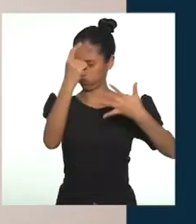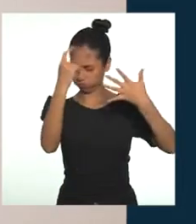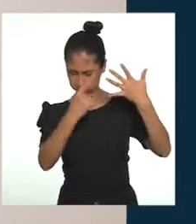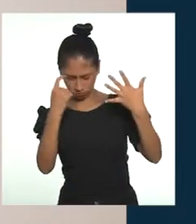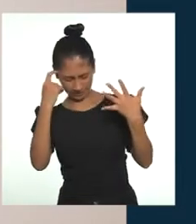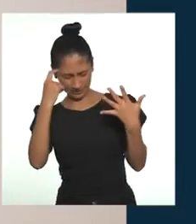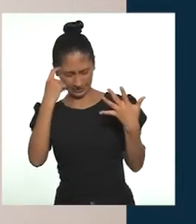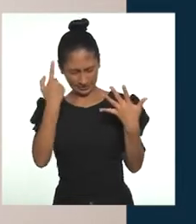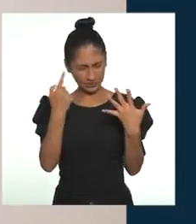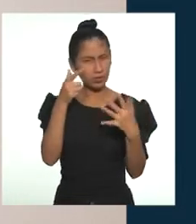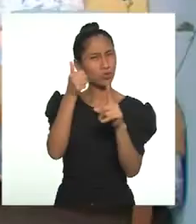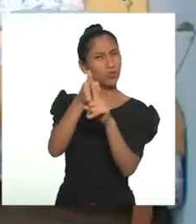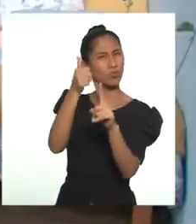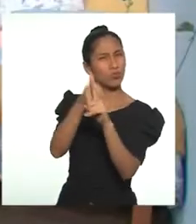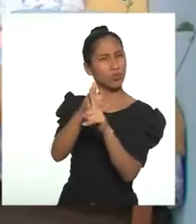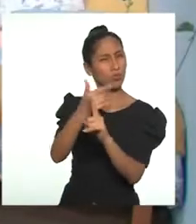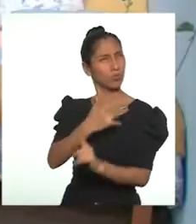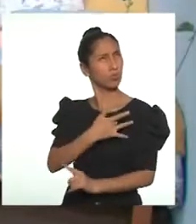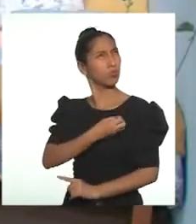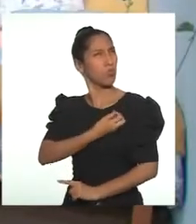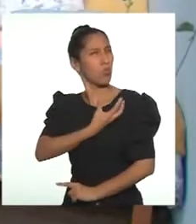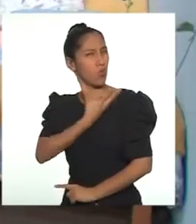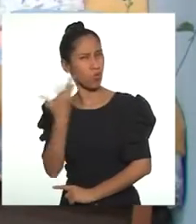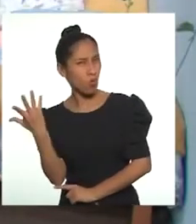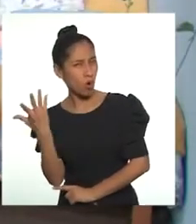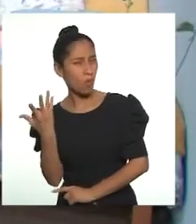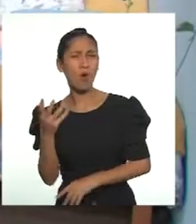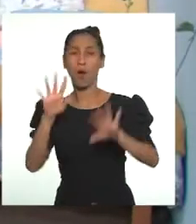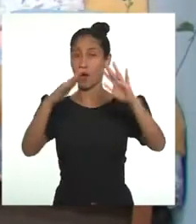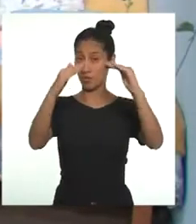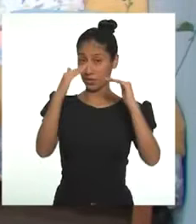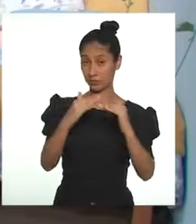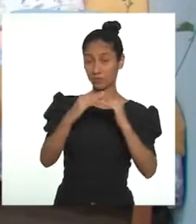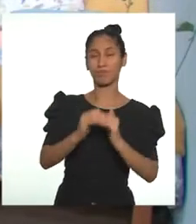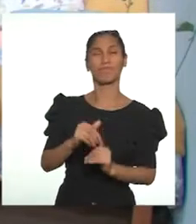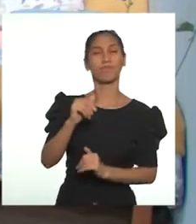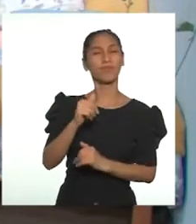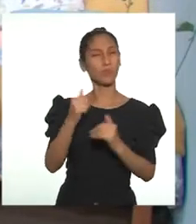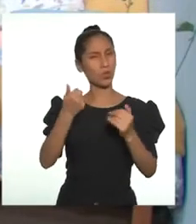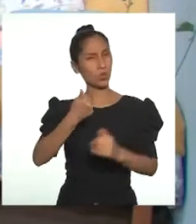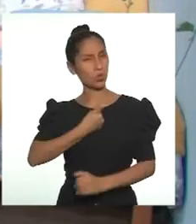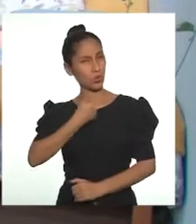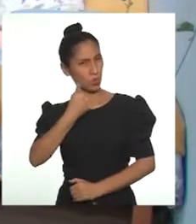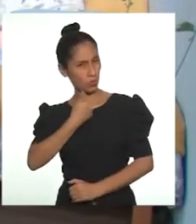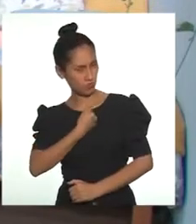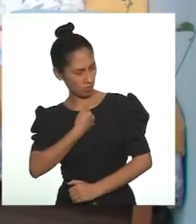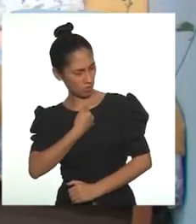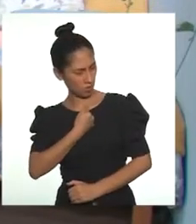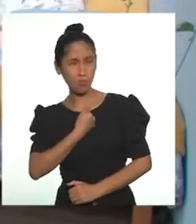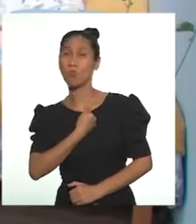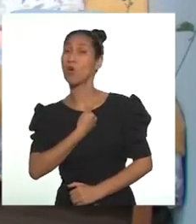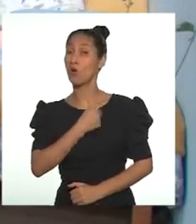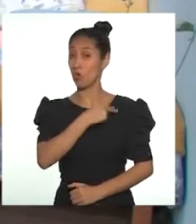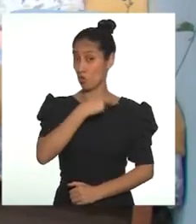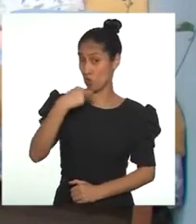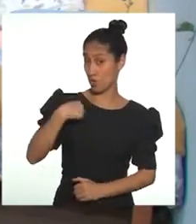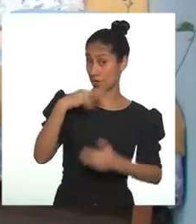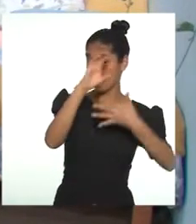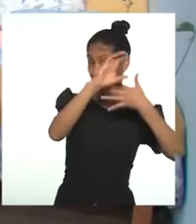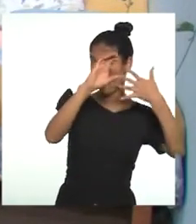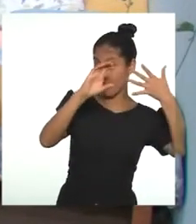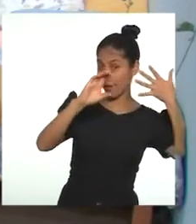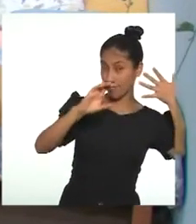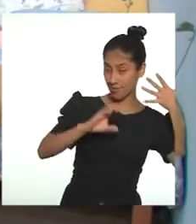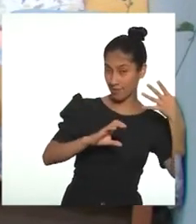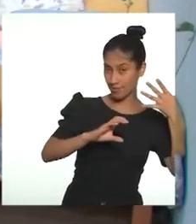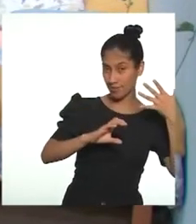la forma como tú te valores. ¿Qué tiene que ver la autoestima con la aceptación de nuestras características corporales? ¿Se puede decir